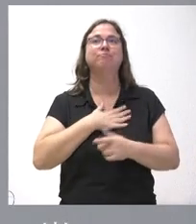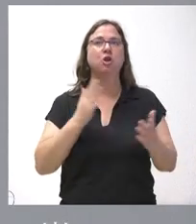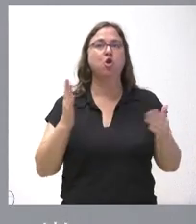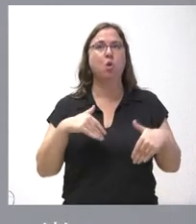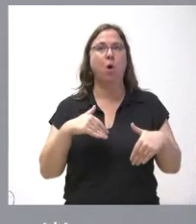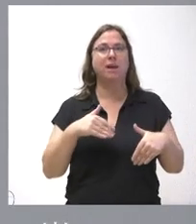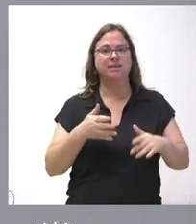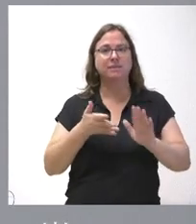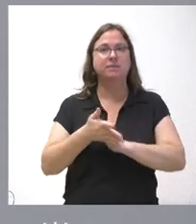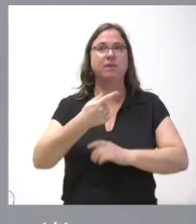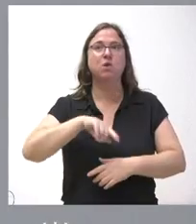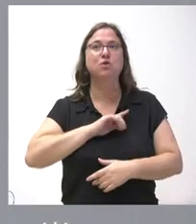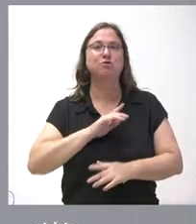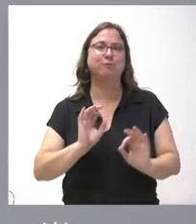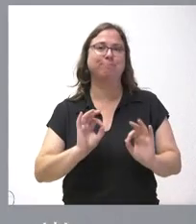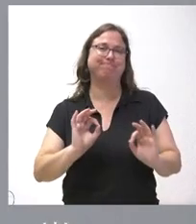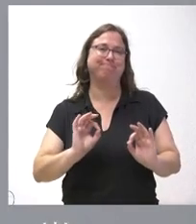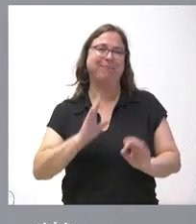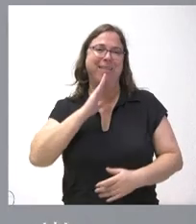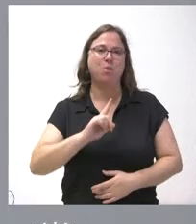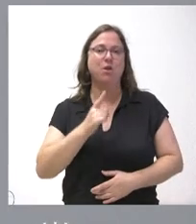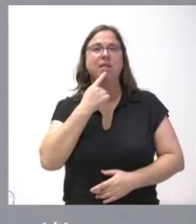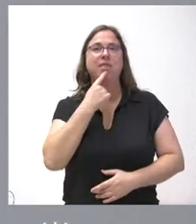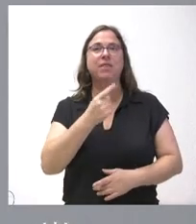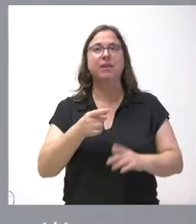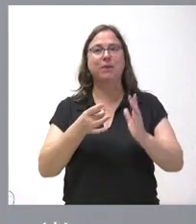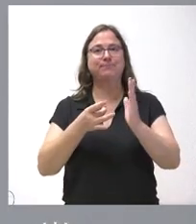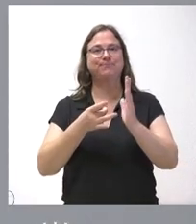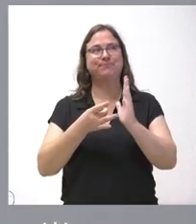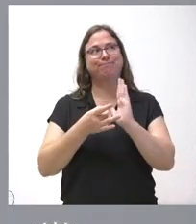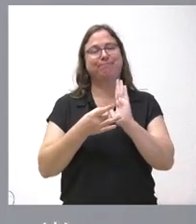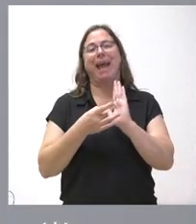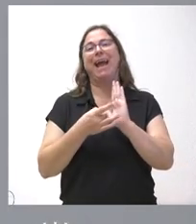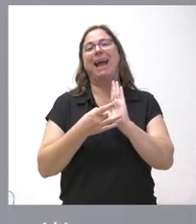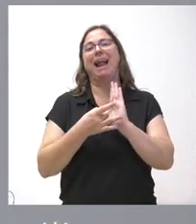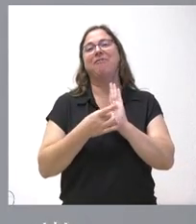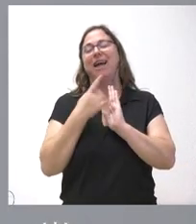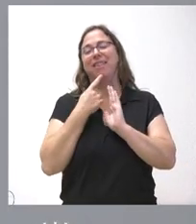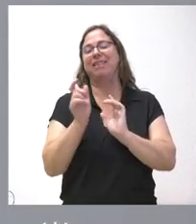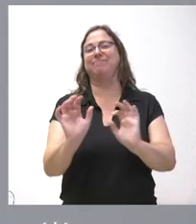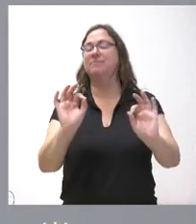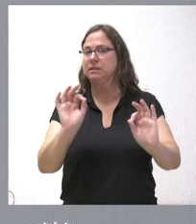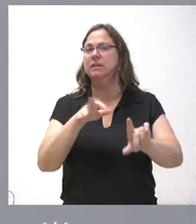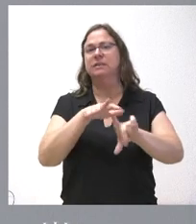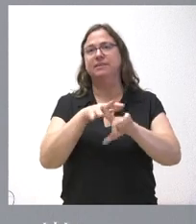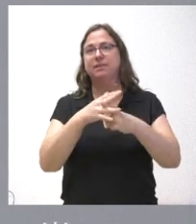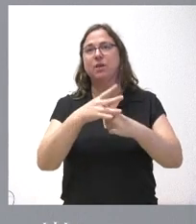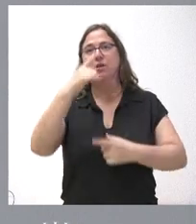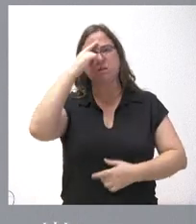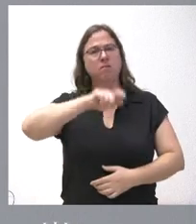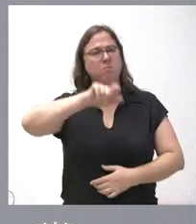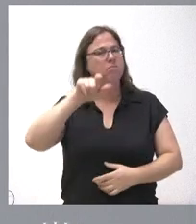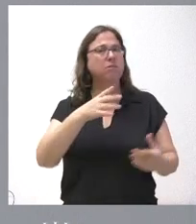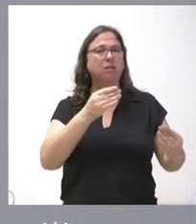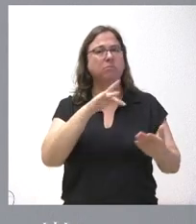Por tanto, por nuestra parte, sería una imprudencia establecer un calificativo sobre esta situación, sabiendo que todavía hay muchas personas